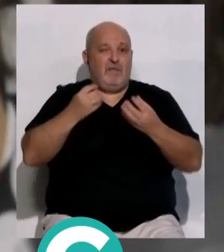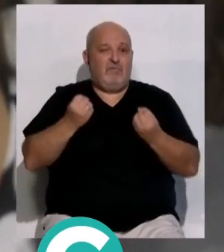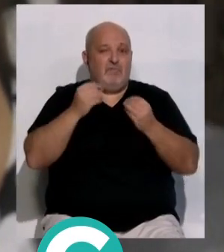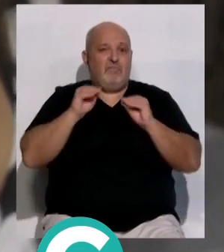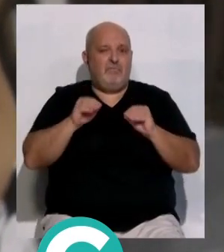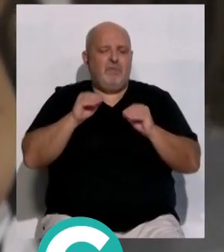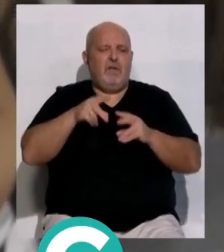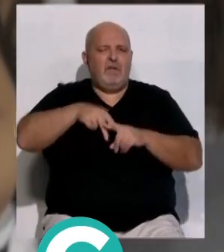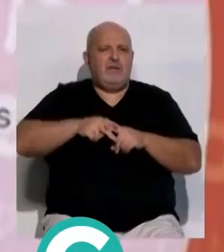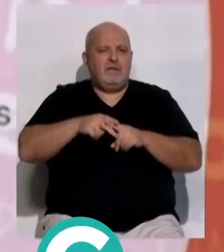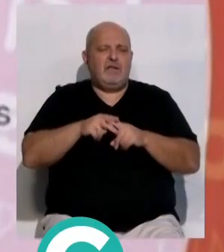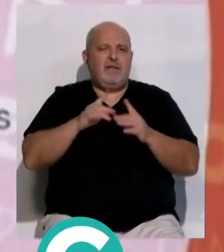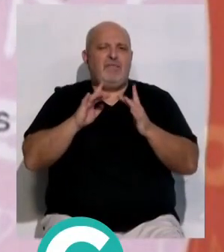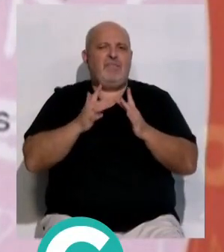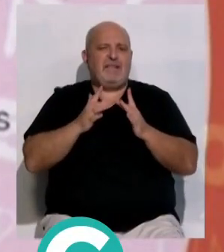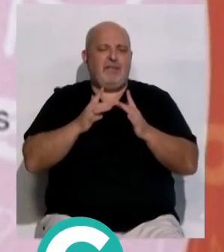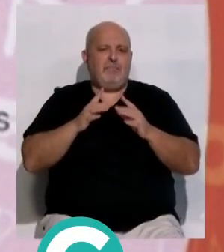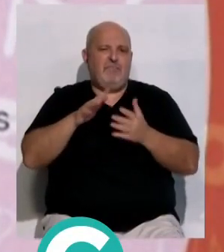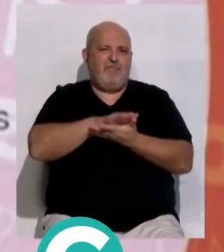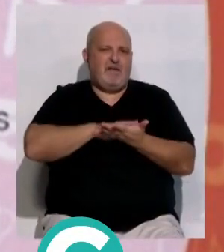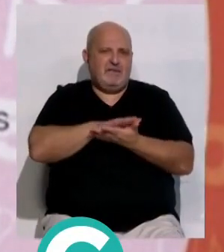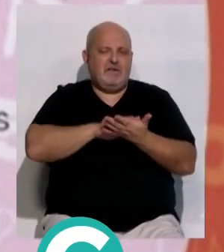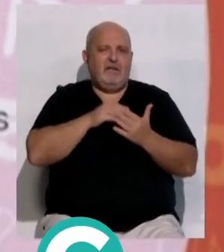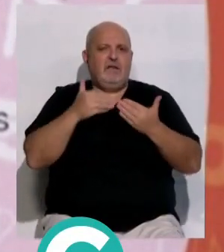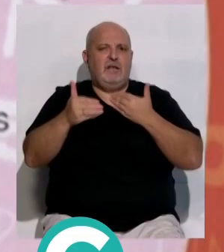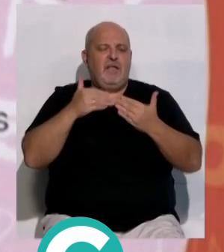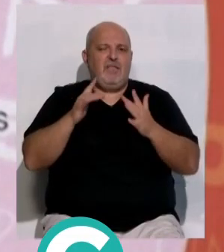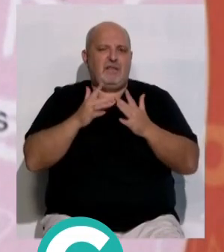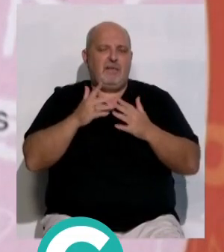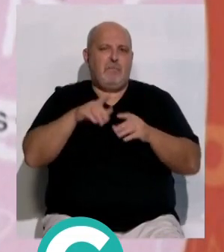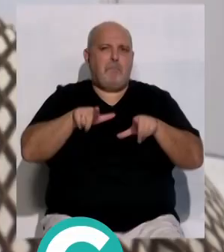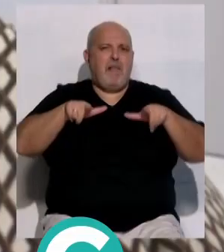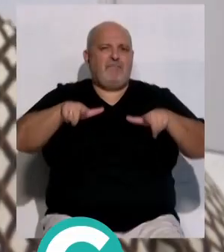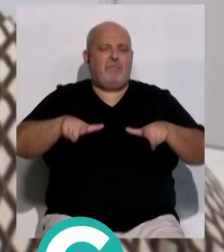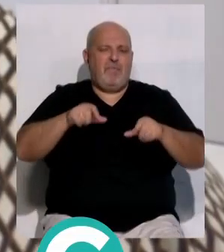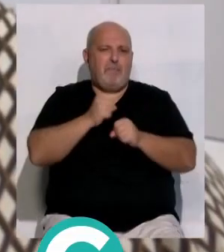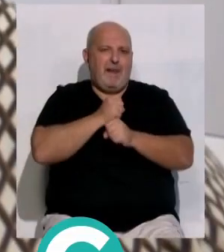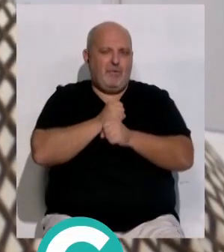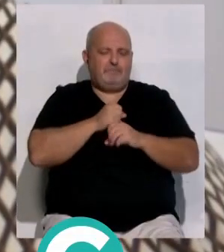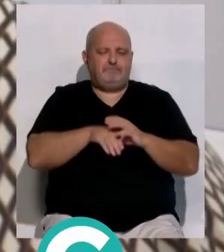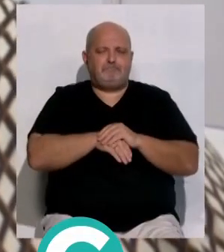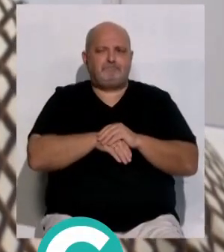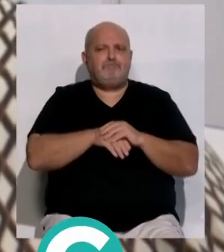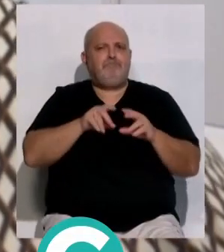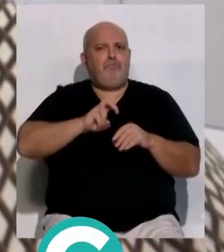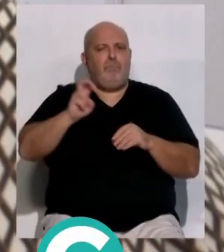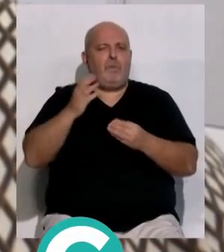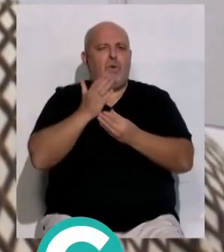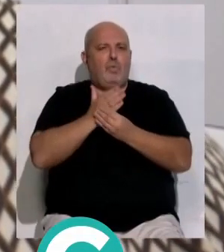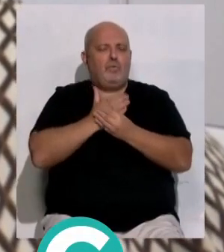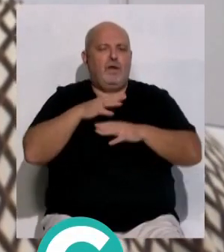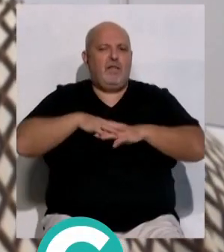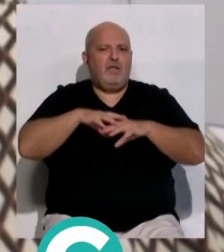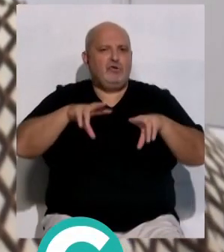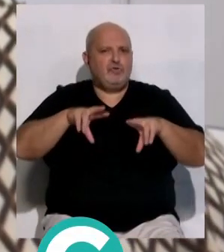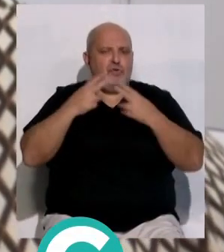formativas los talleres de digitalización básica de relaciones digitales y plataformas de empleo también se han llevado a cabo cursos de